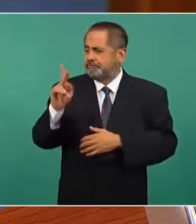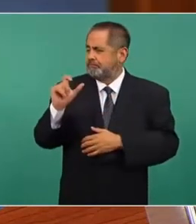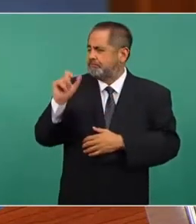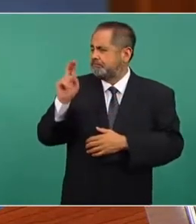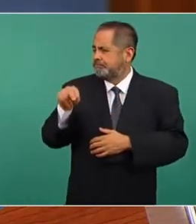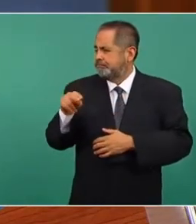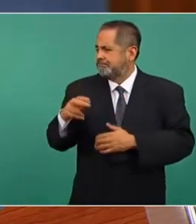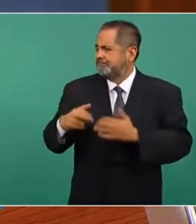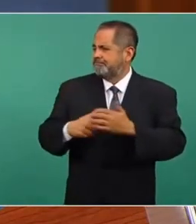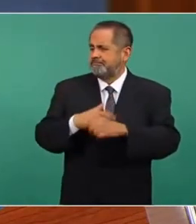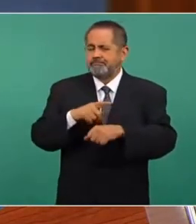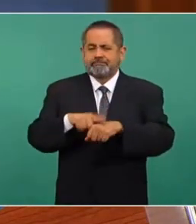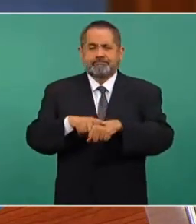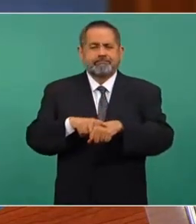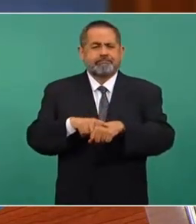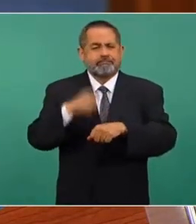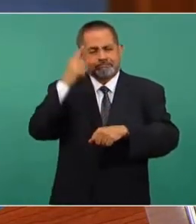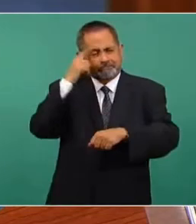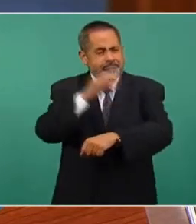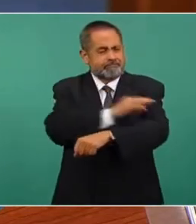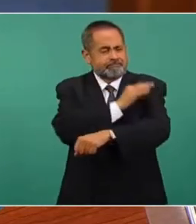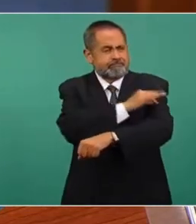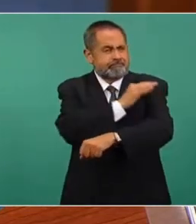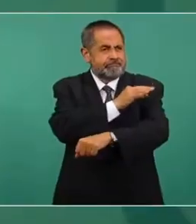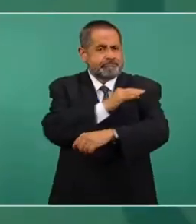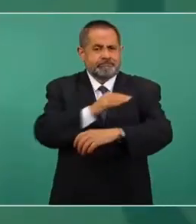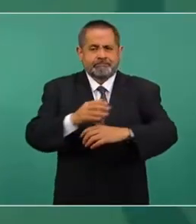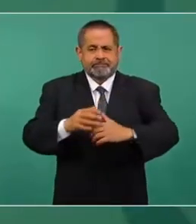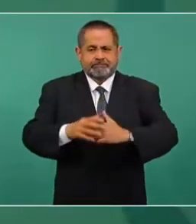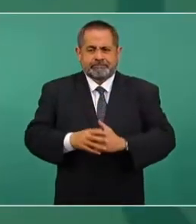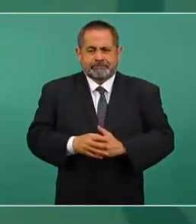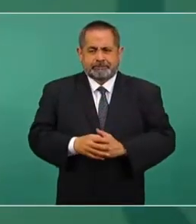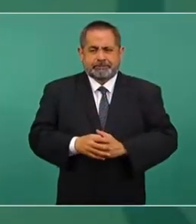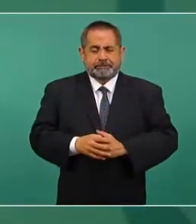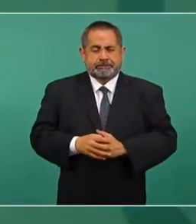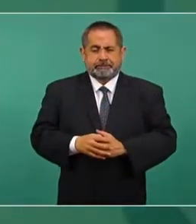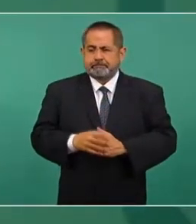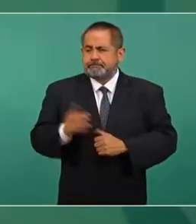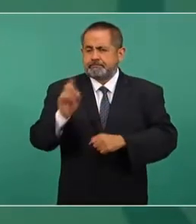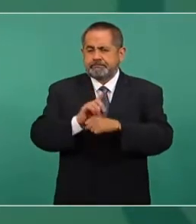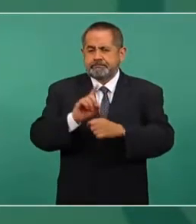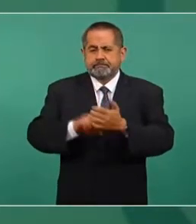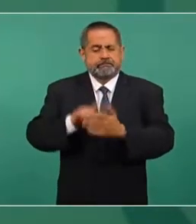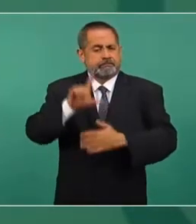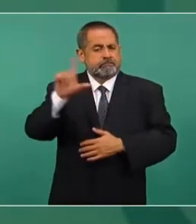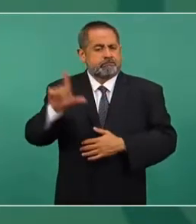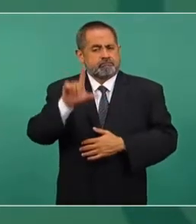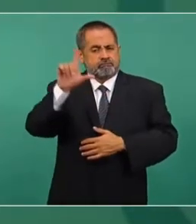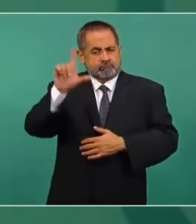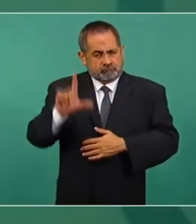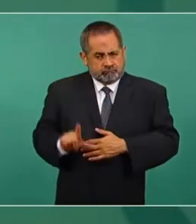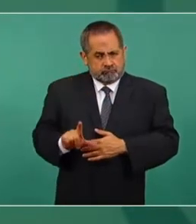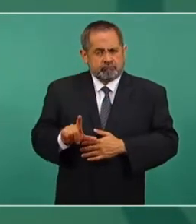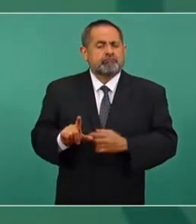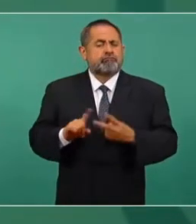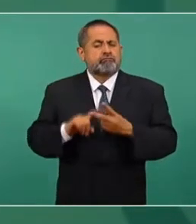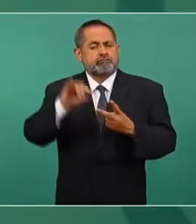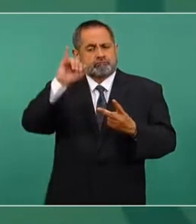Vacunación los lunes y los jueves.